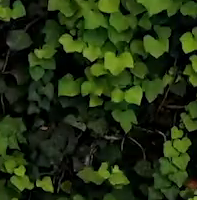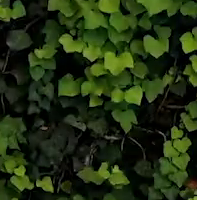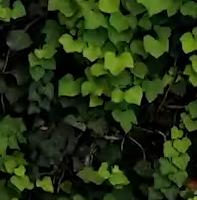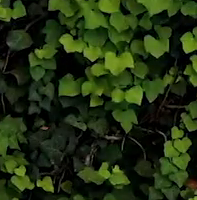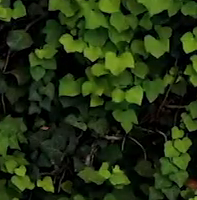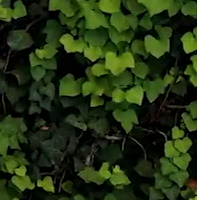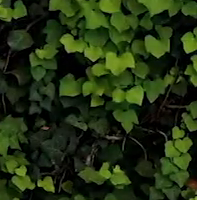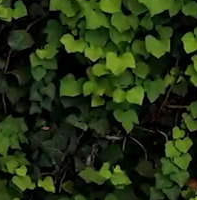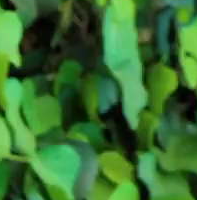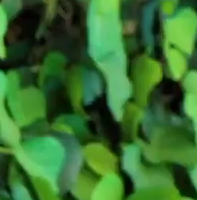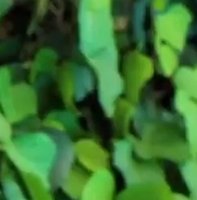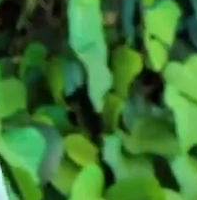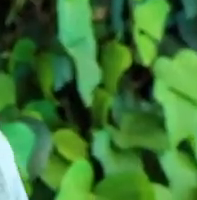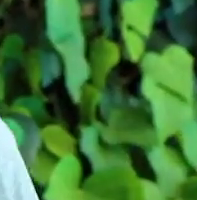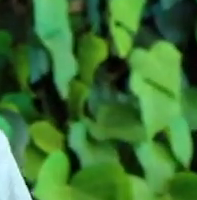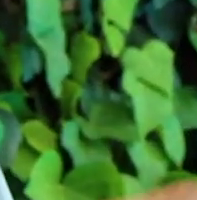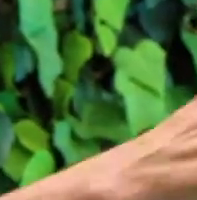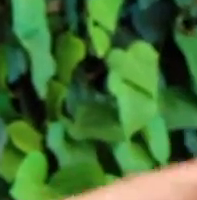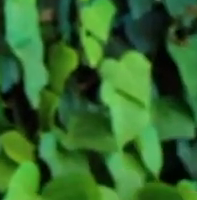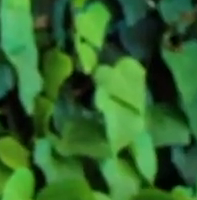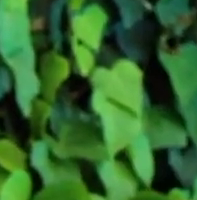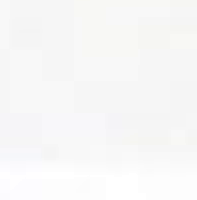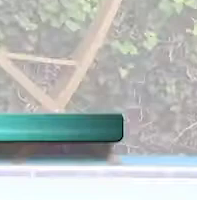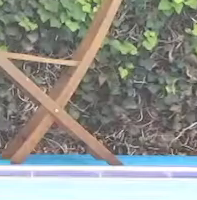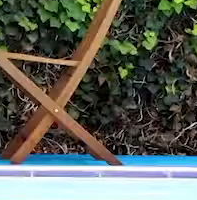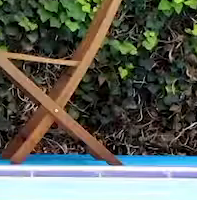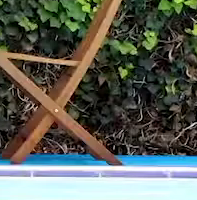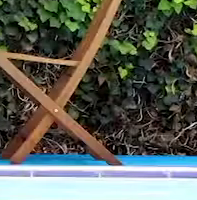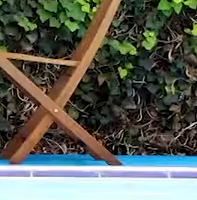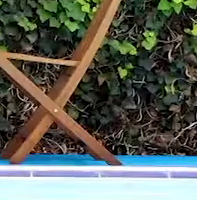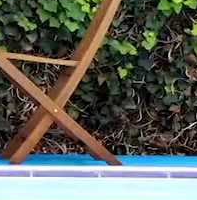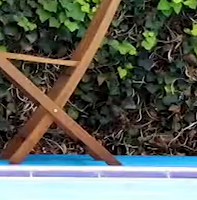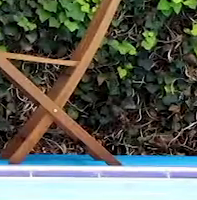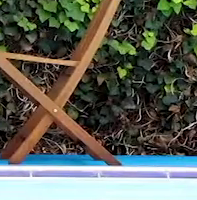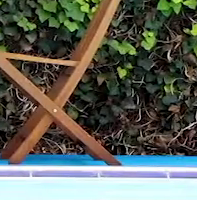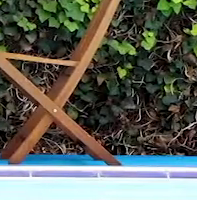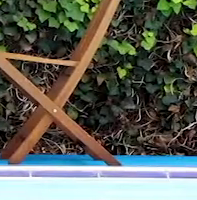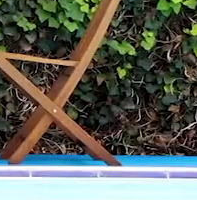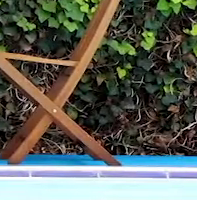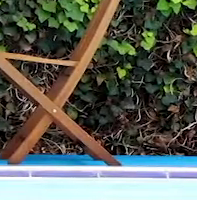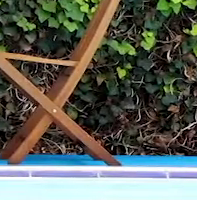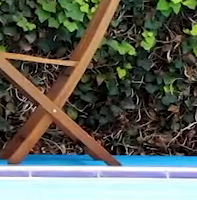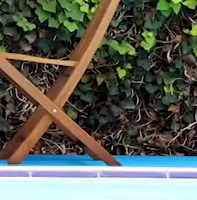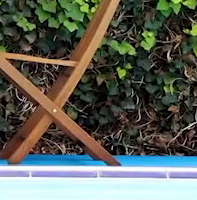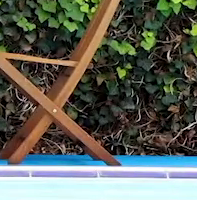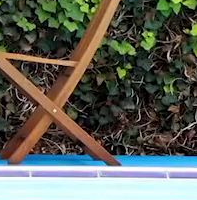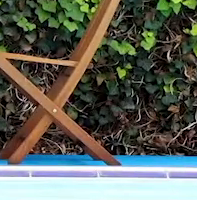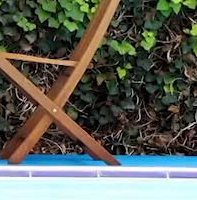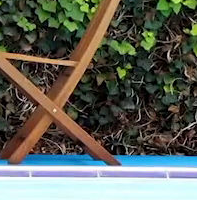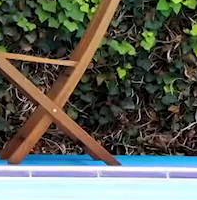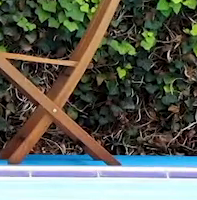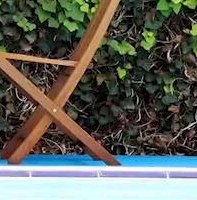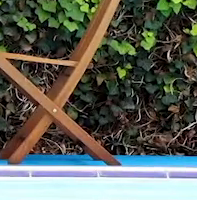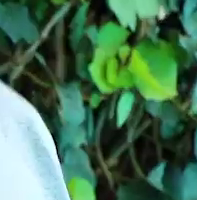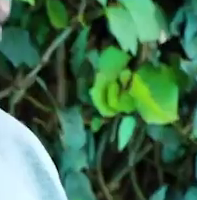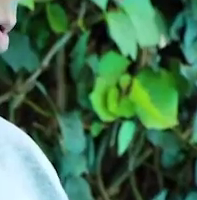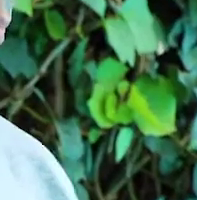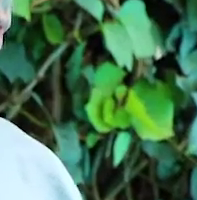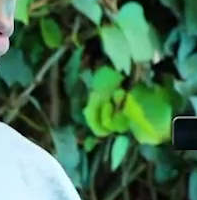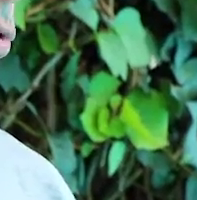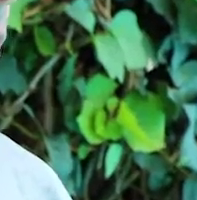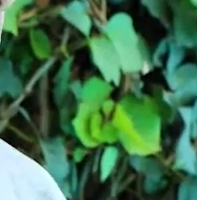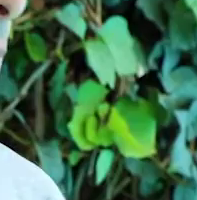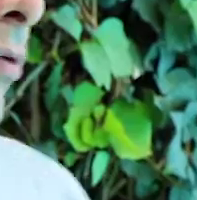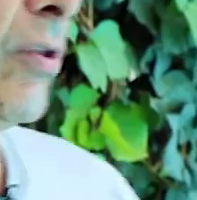Recuerda, entre clase y clase, activa tu cuerpo. ¿Qué vamos a hacer ahora? Vamos a hacer unos fondos, un fondo estático en el cual